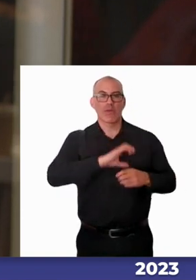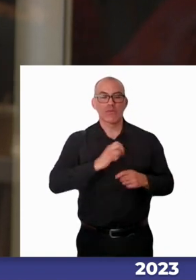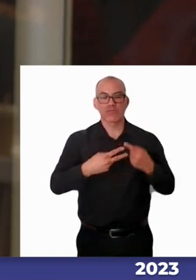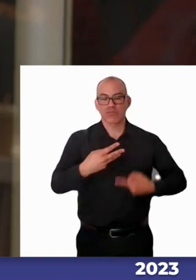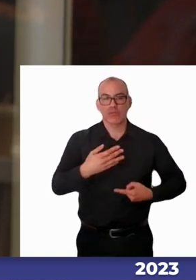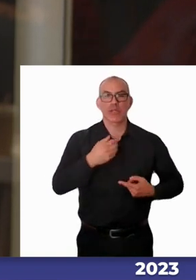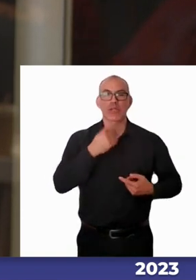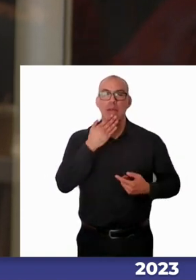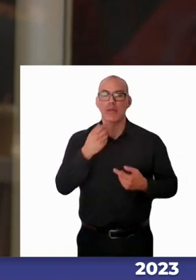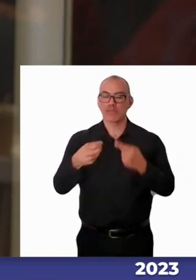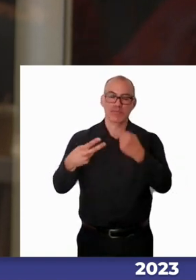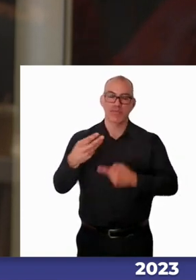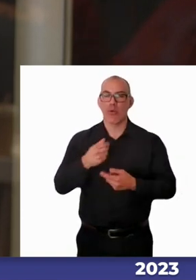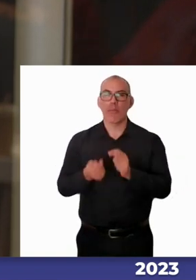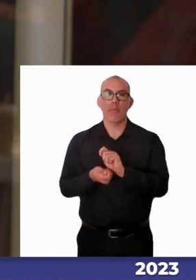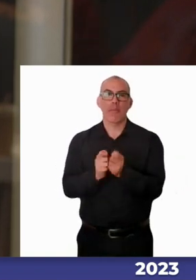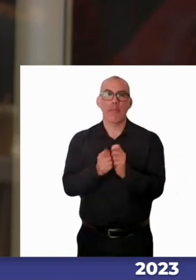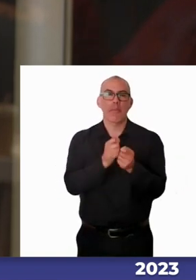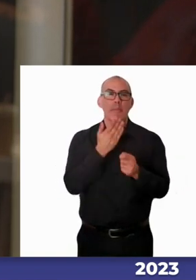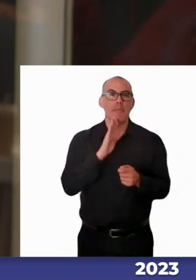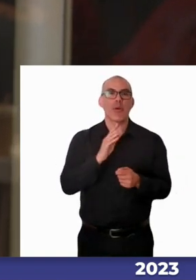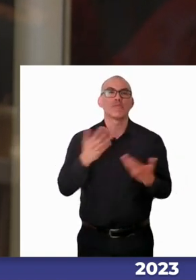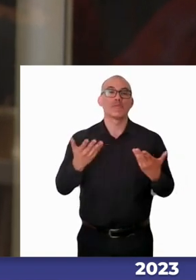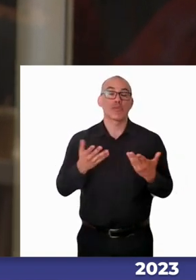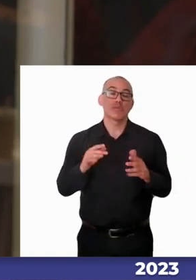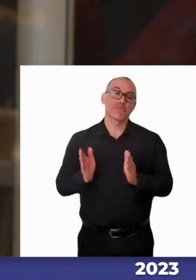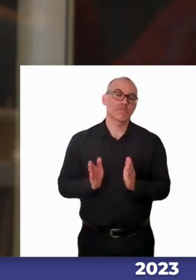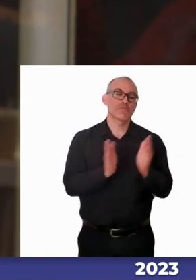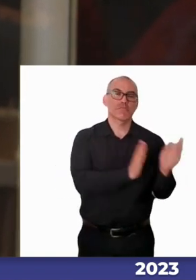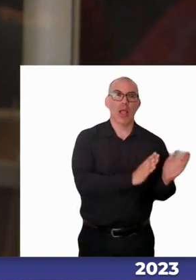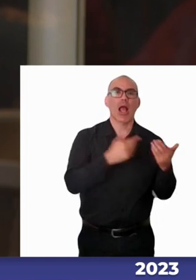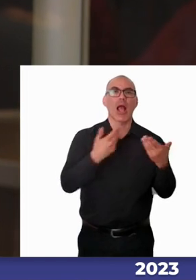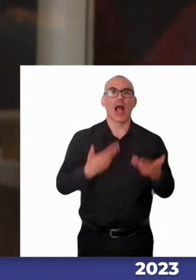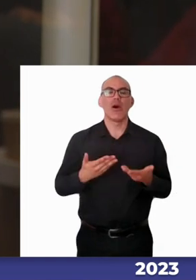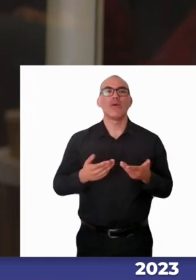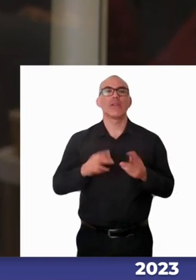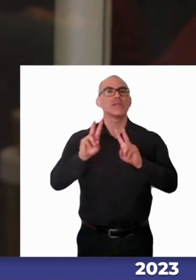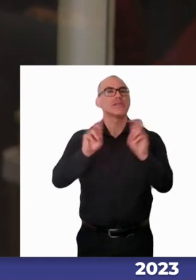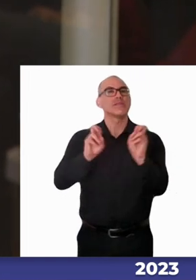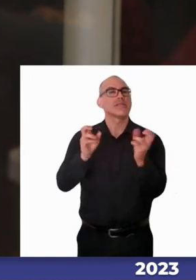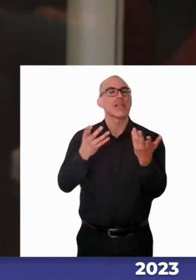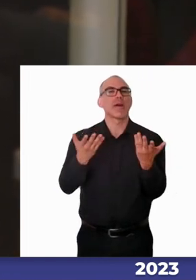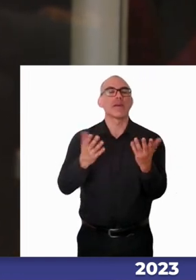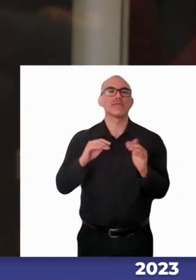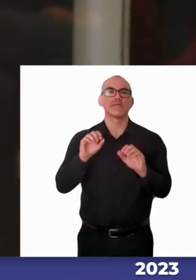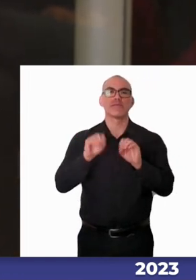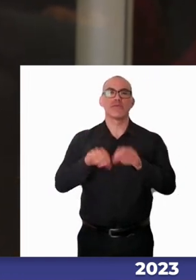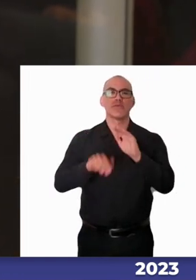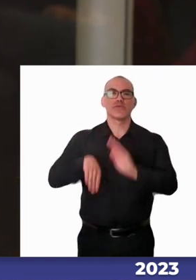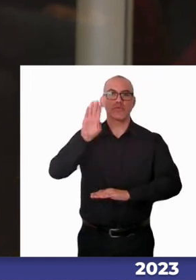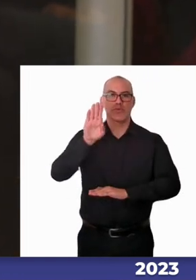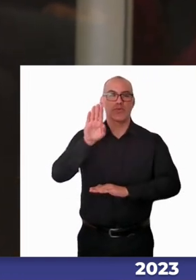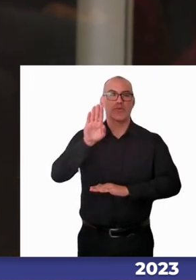¿cierto? Ahora nos corresponde avanzar en el ciclo educativo y abordar los desafíos que tenemos en educación superior a la hora de hablar